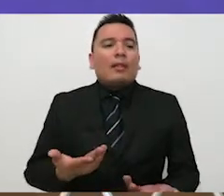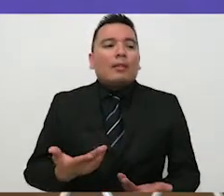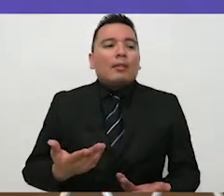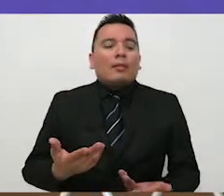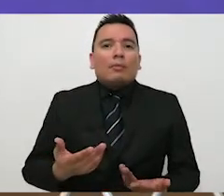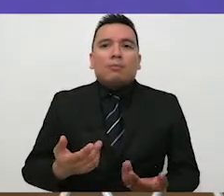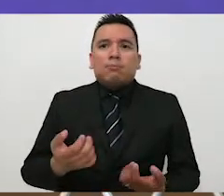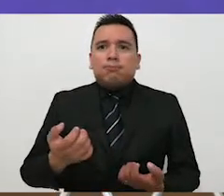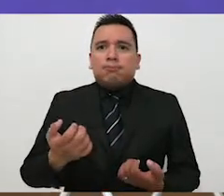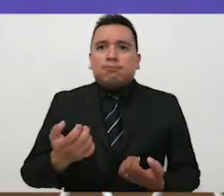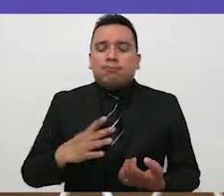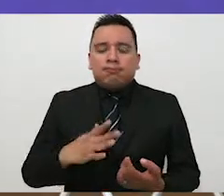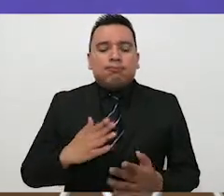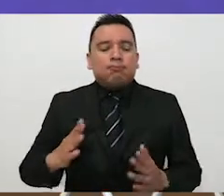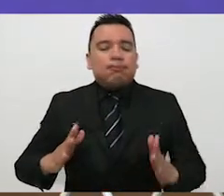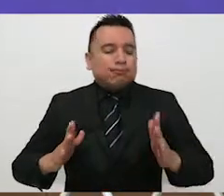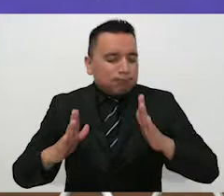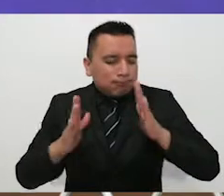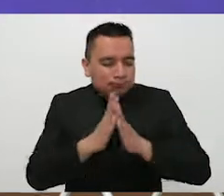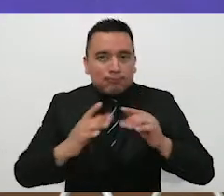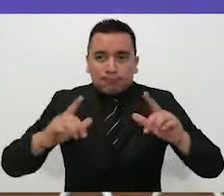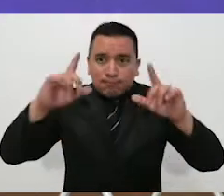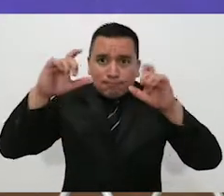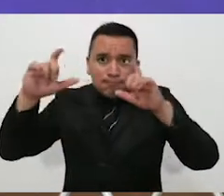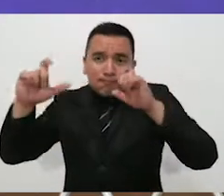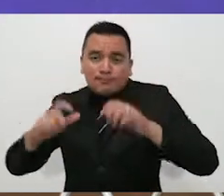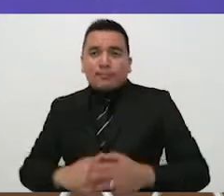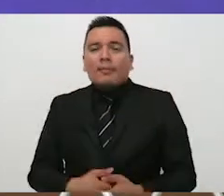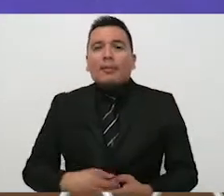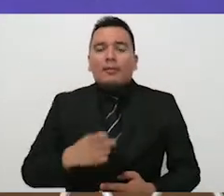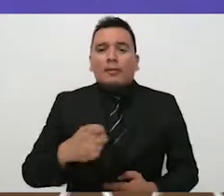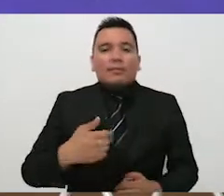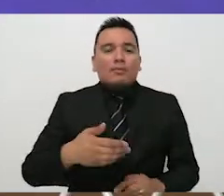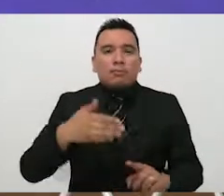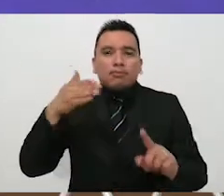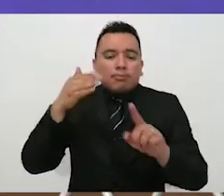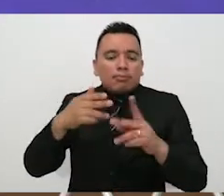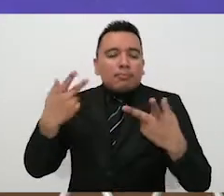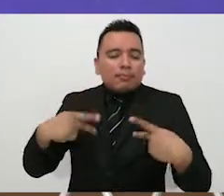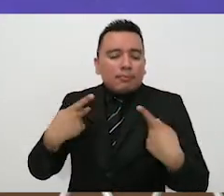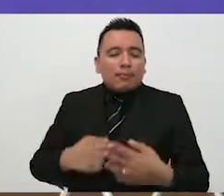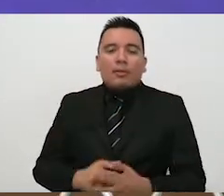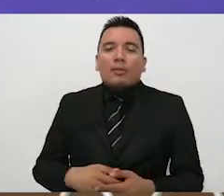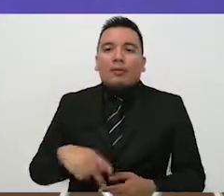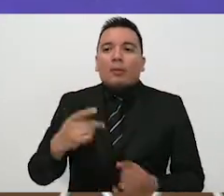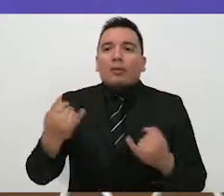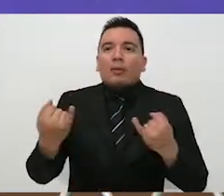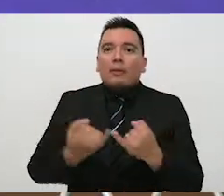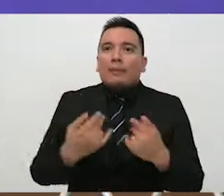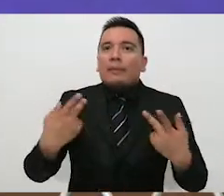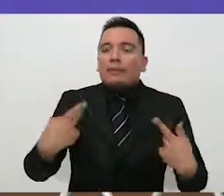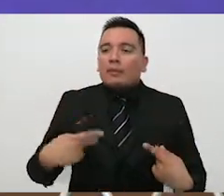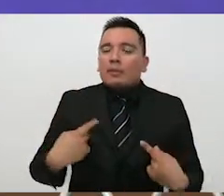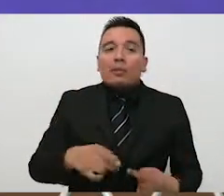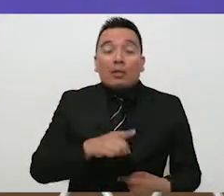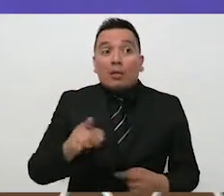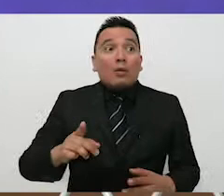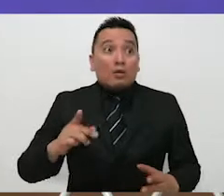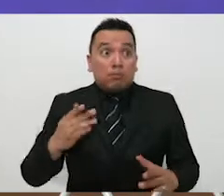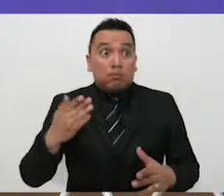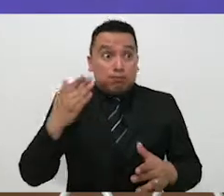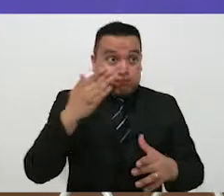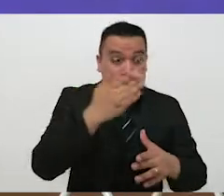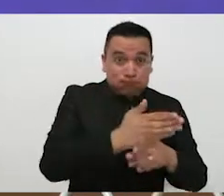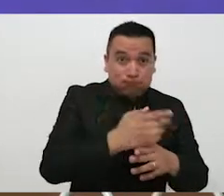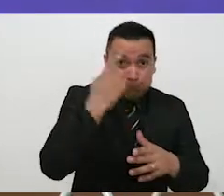En este concurso está enfocado a la ciudadanía, pero también a los capacitadores asistentes electorales, a los integrantes de